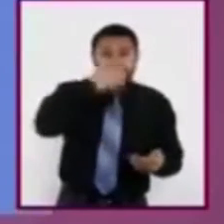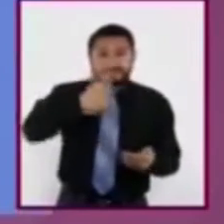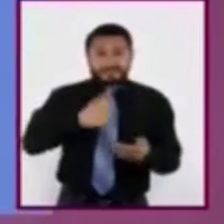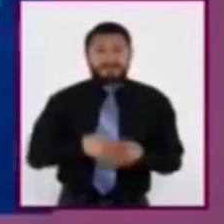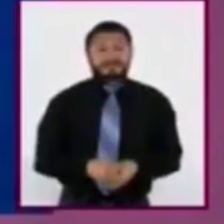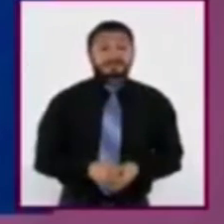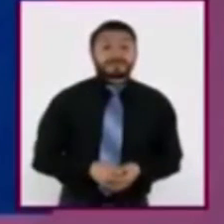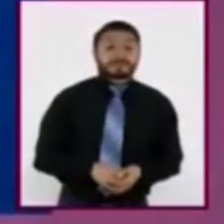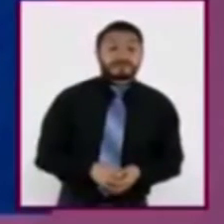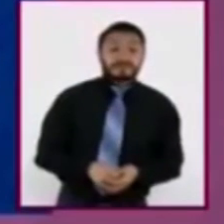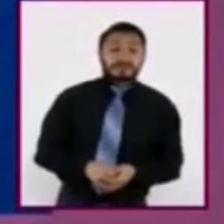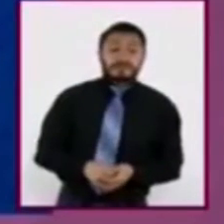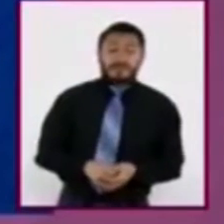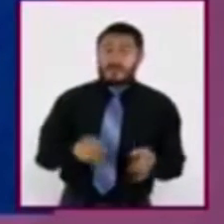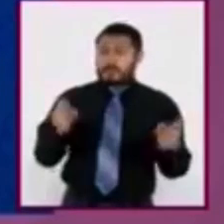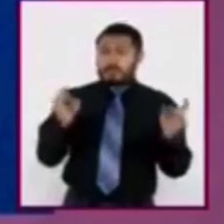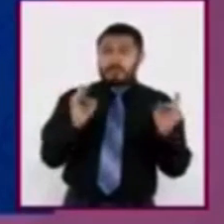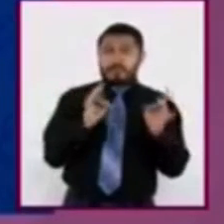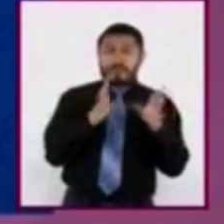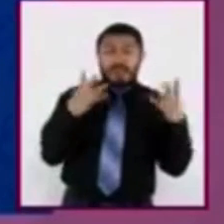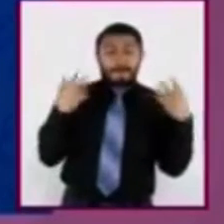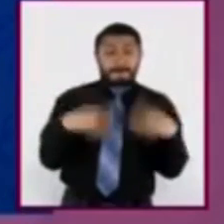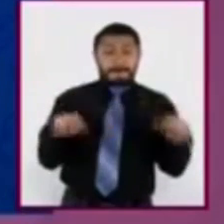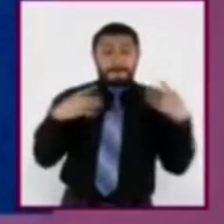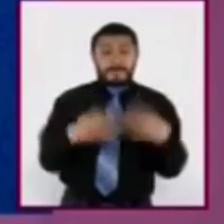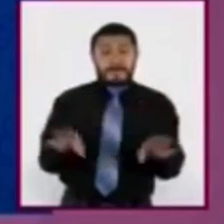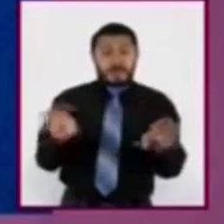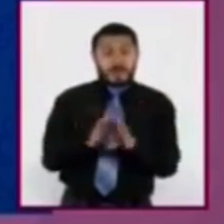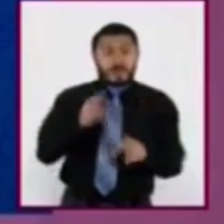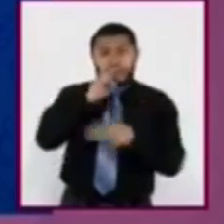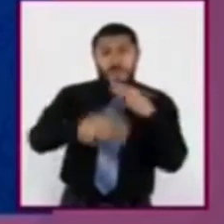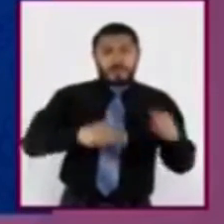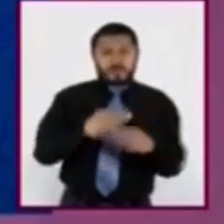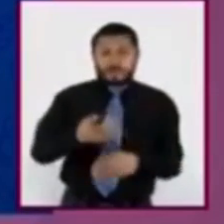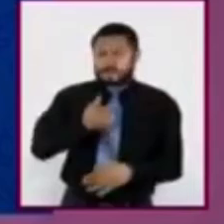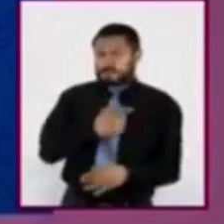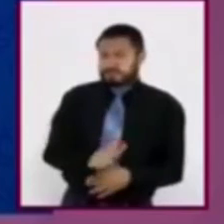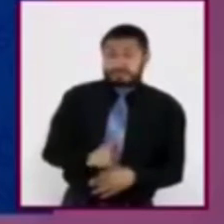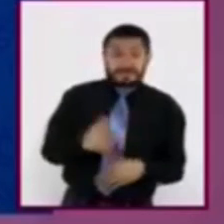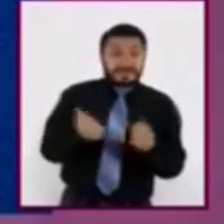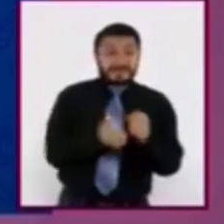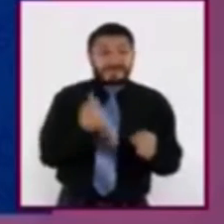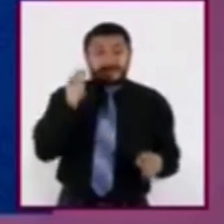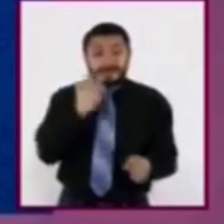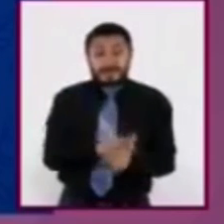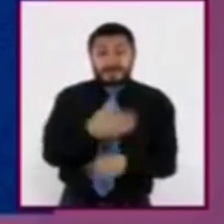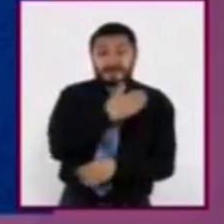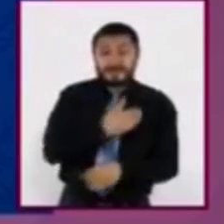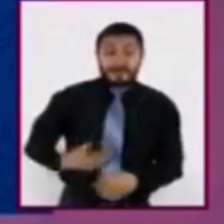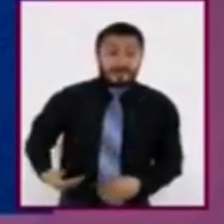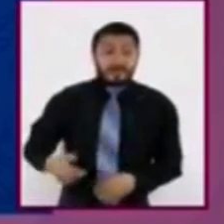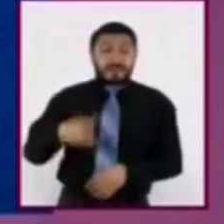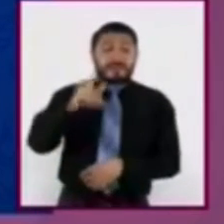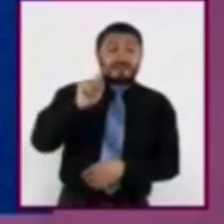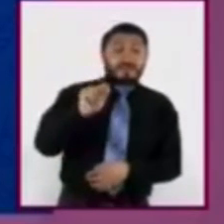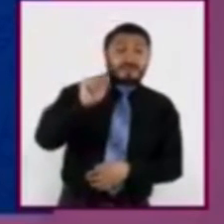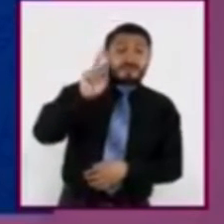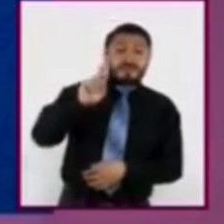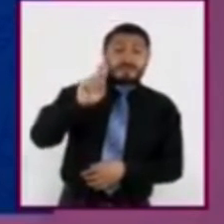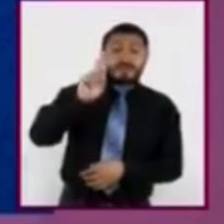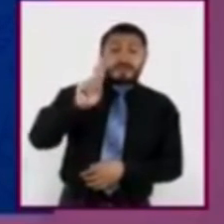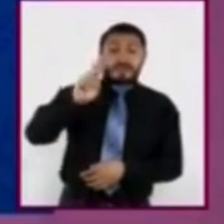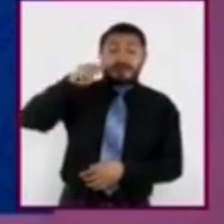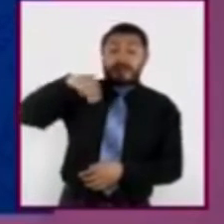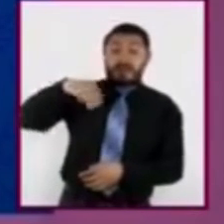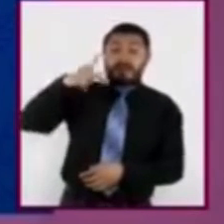En un hecho que ha desatado repudio mundial, la administración del presidente Trump ha autorizado